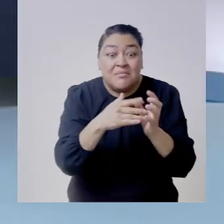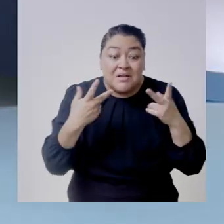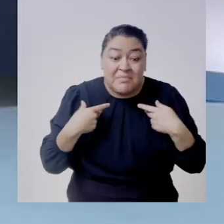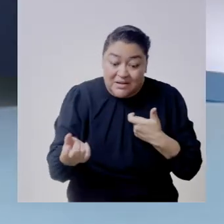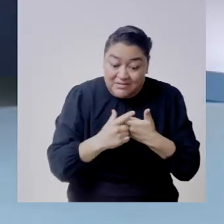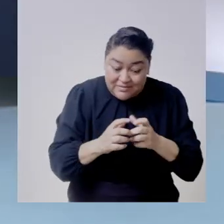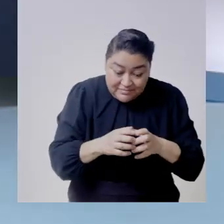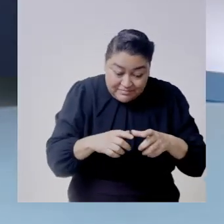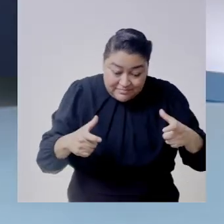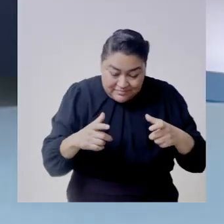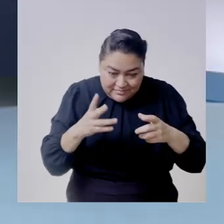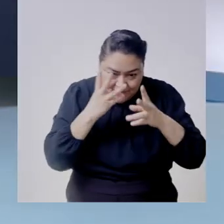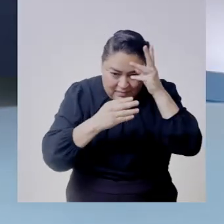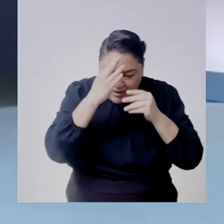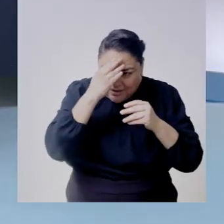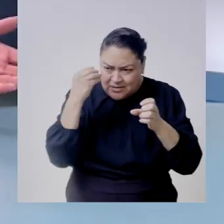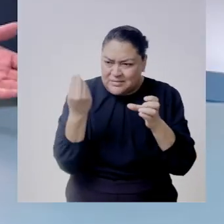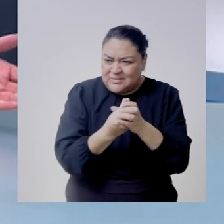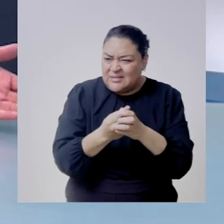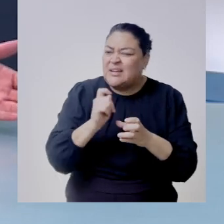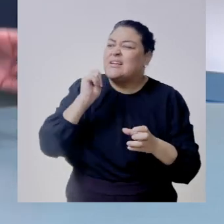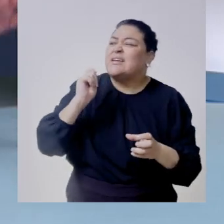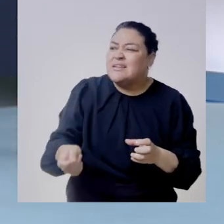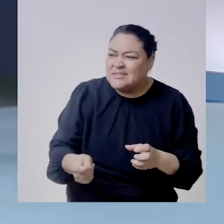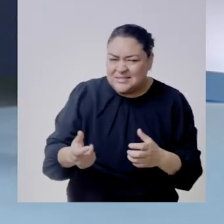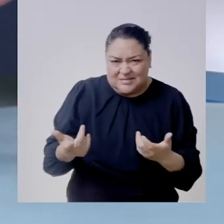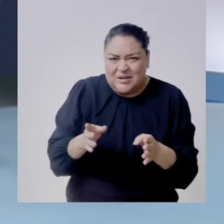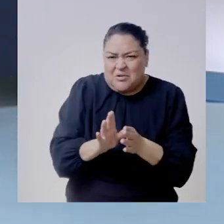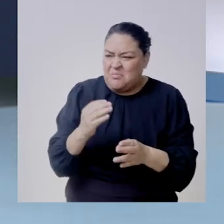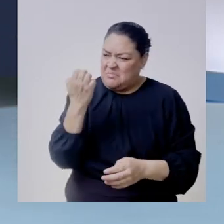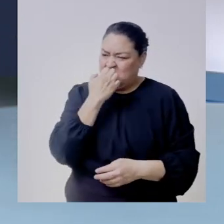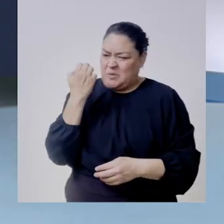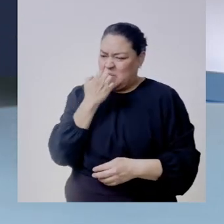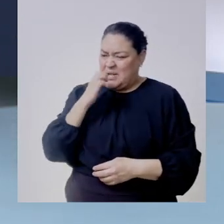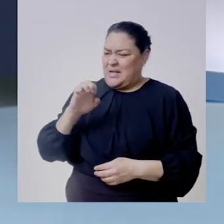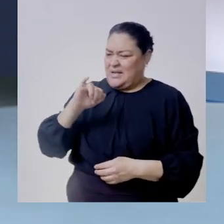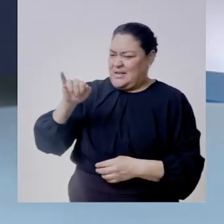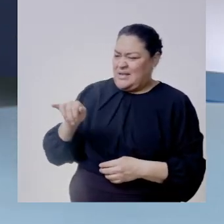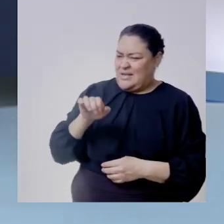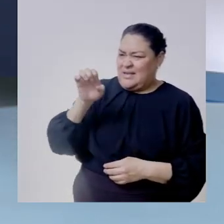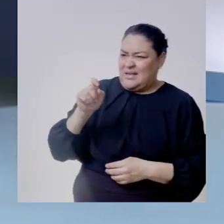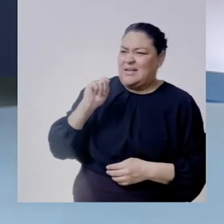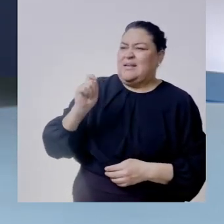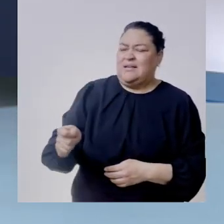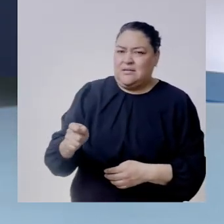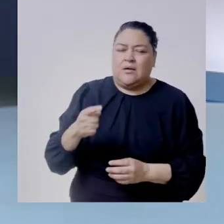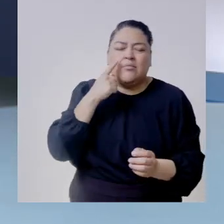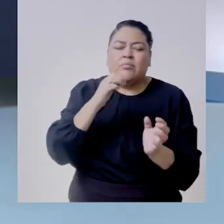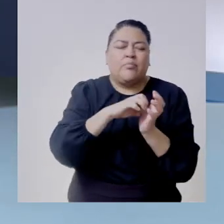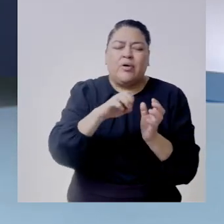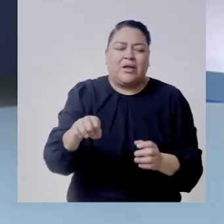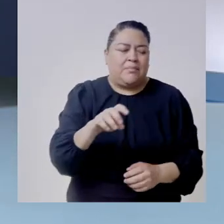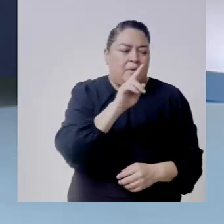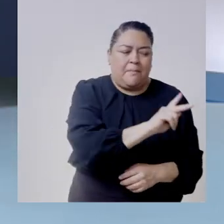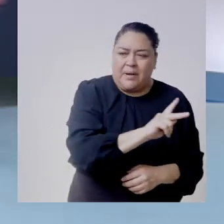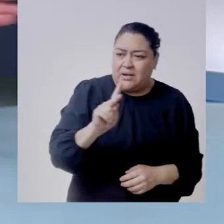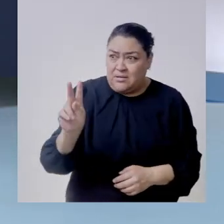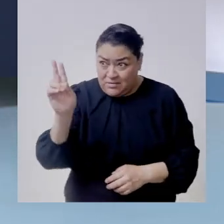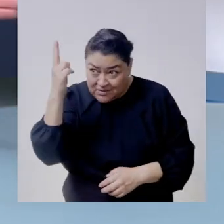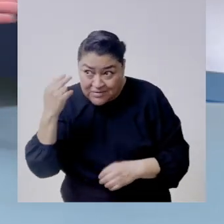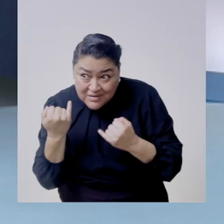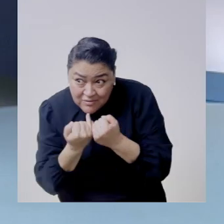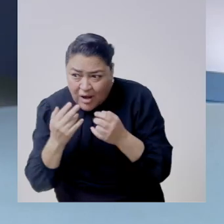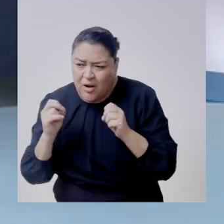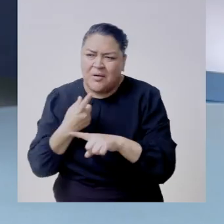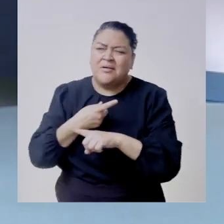capacitadas que representa para la escuela judicial electoral que representaría para una universidad así te